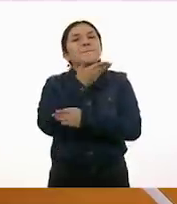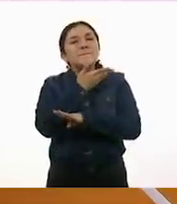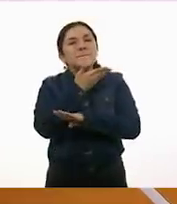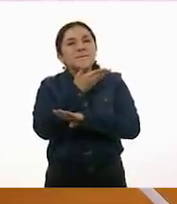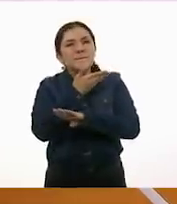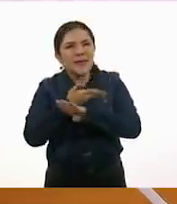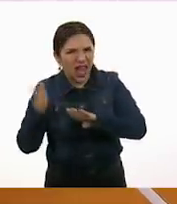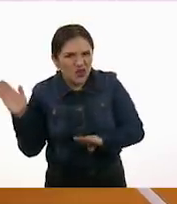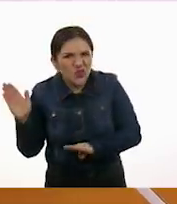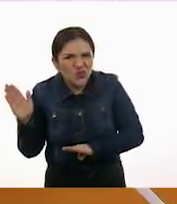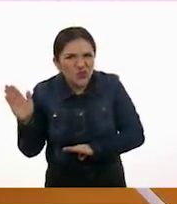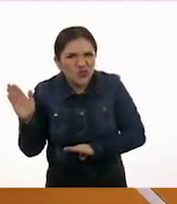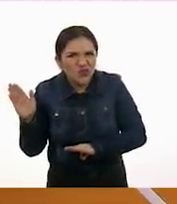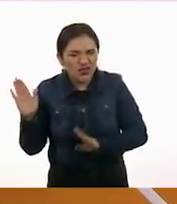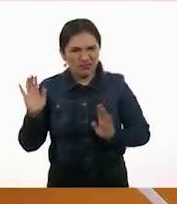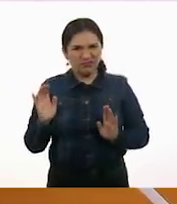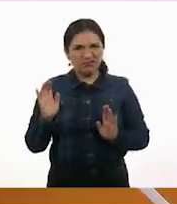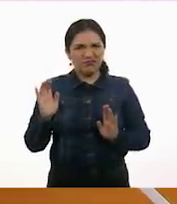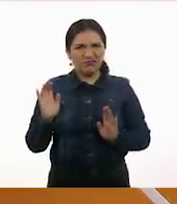¿Será el blanco?